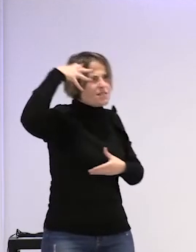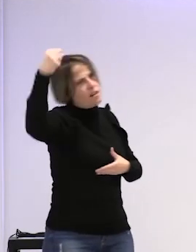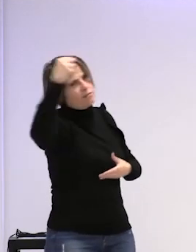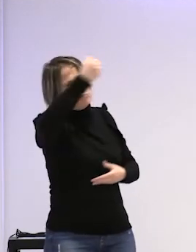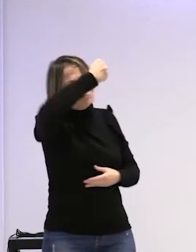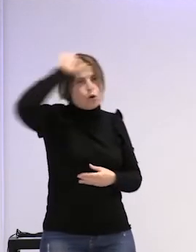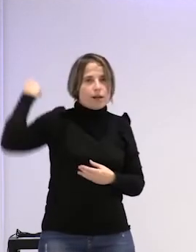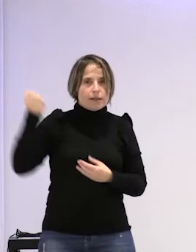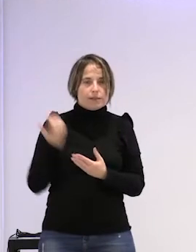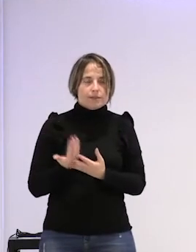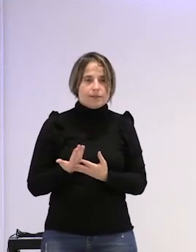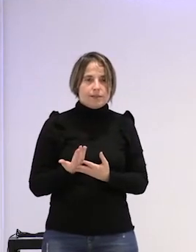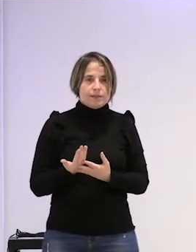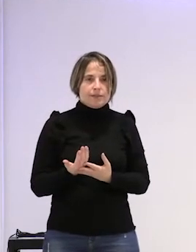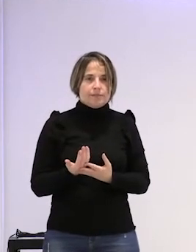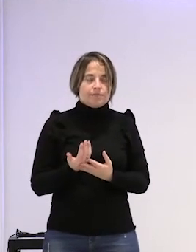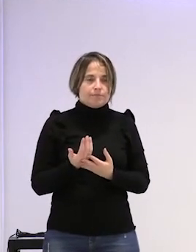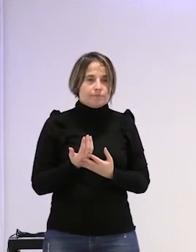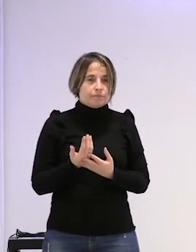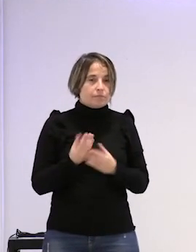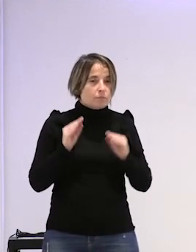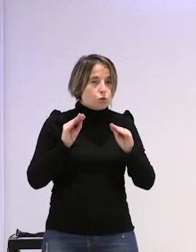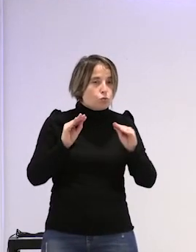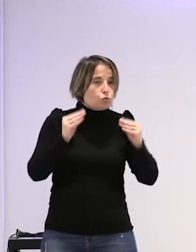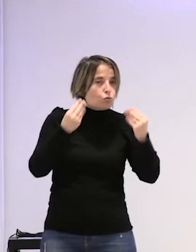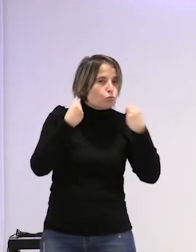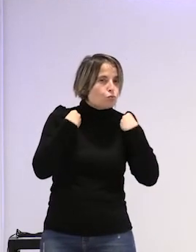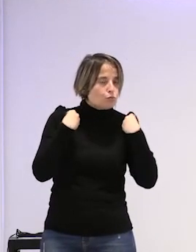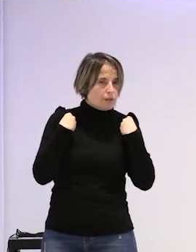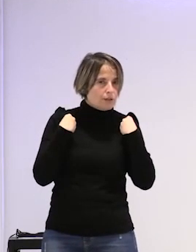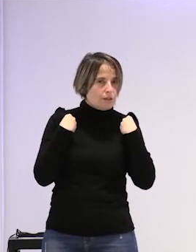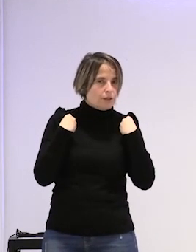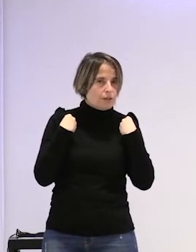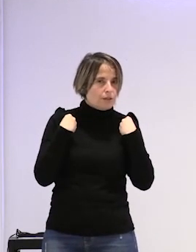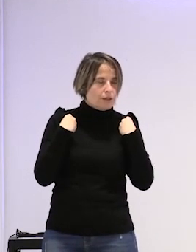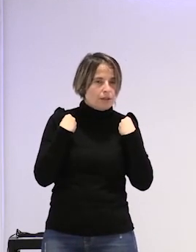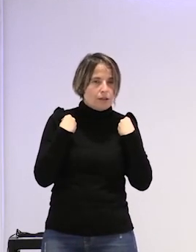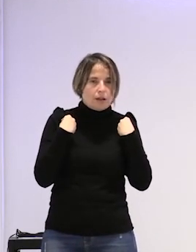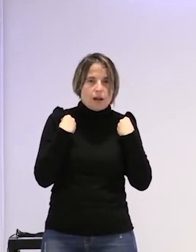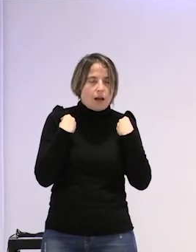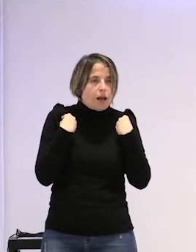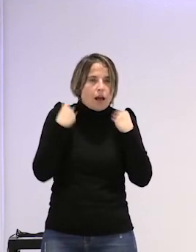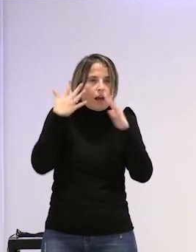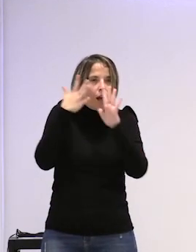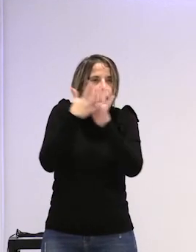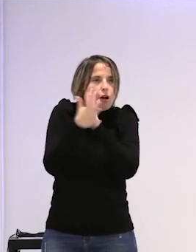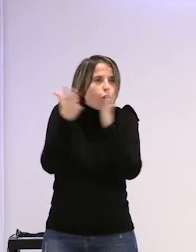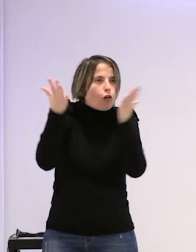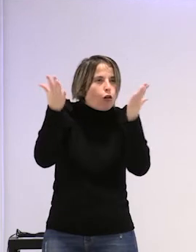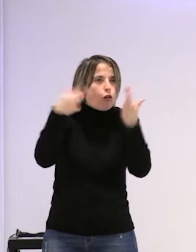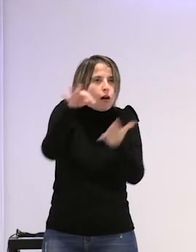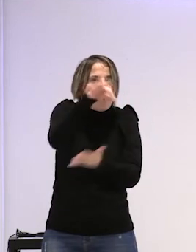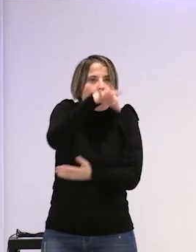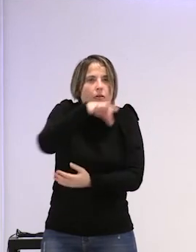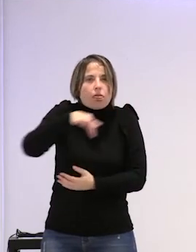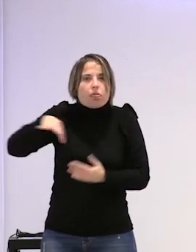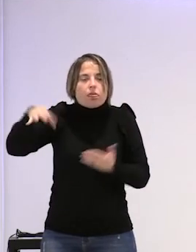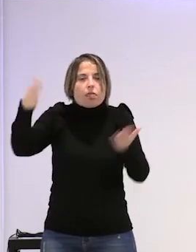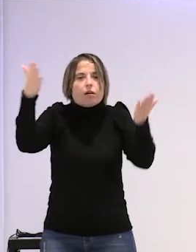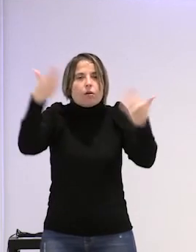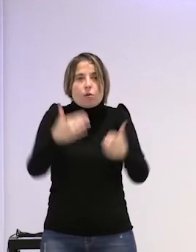borrarlas su vida carecerá de sentido y ya